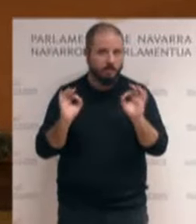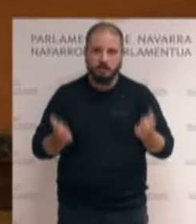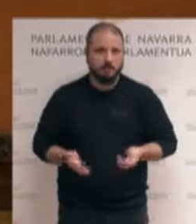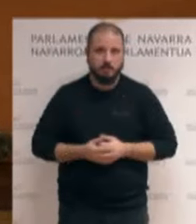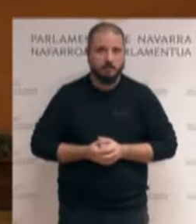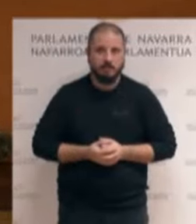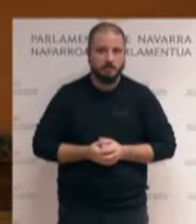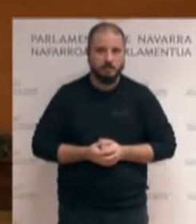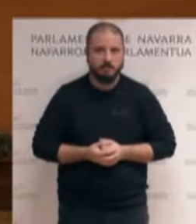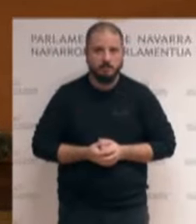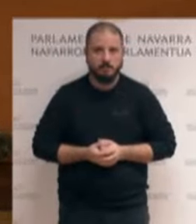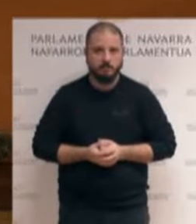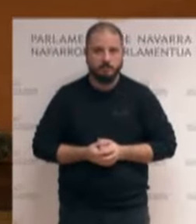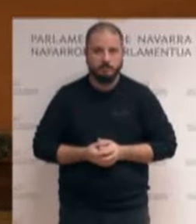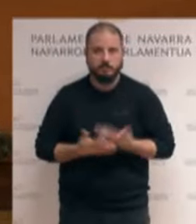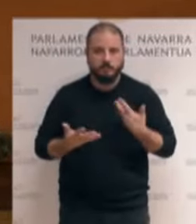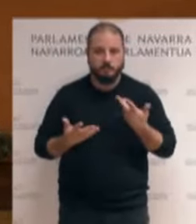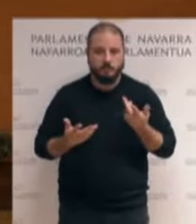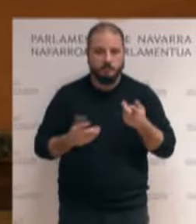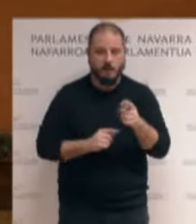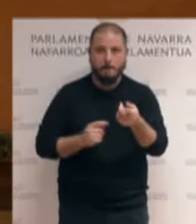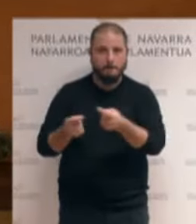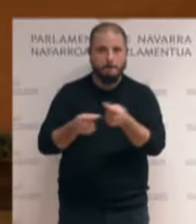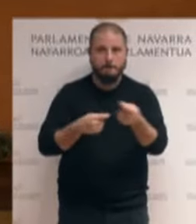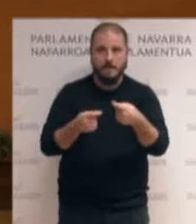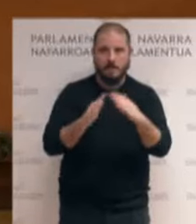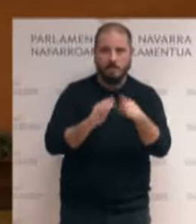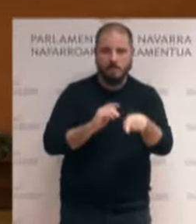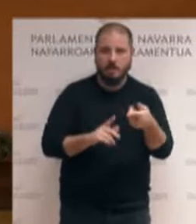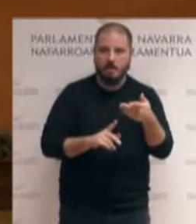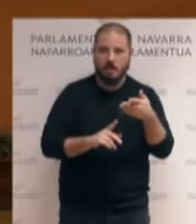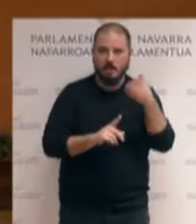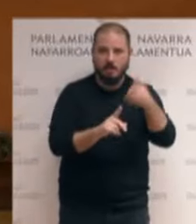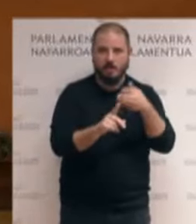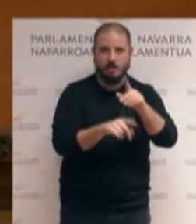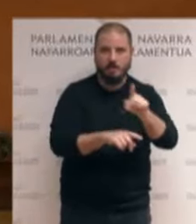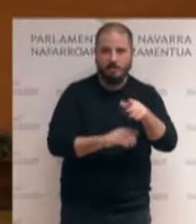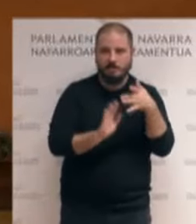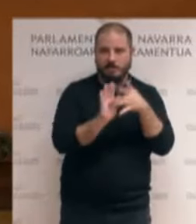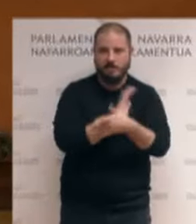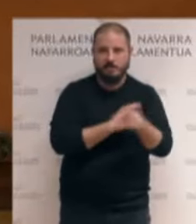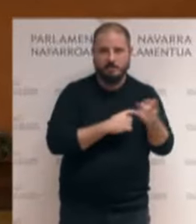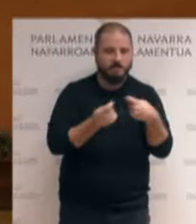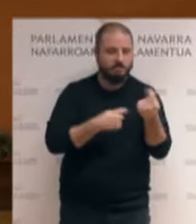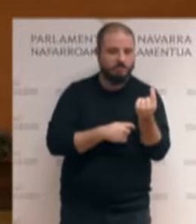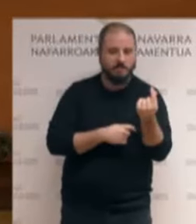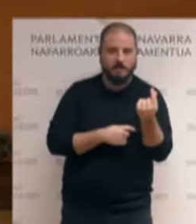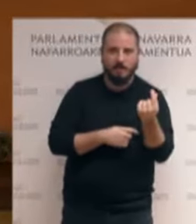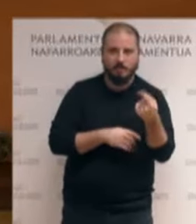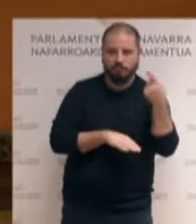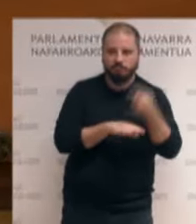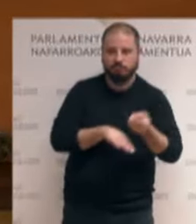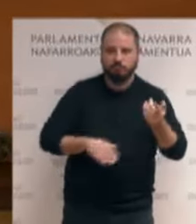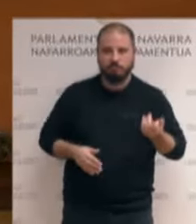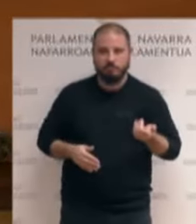Mientras no se intervenga el mercado, será el mercado quien decida sobre todos nosotros y todas nosotras. Y como dice